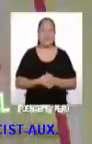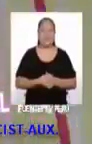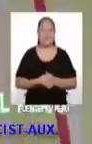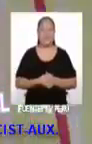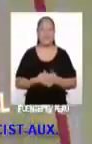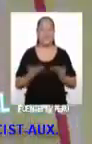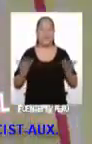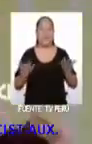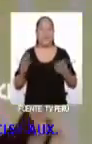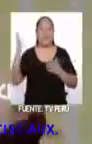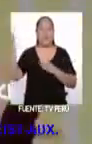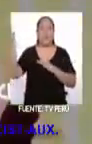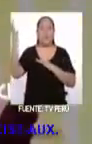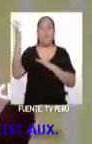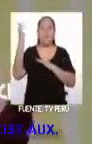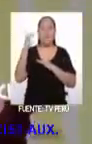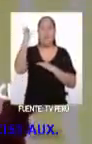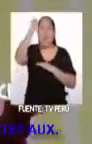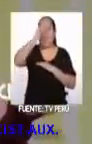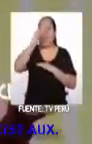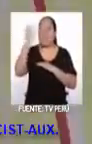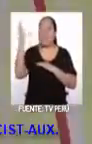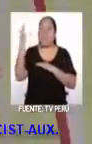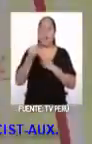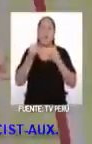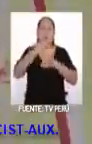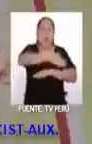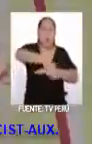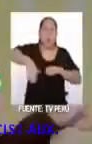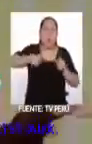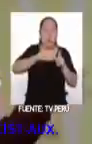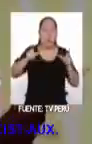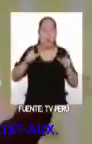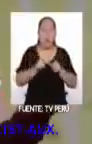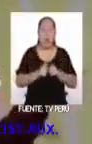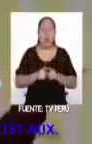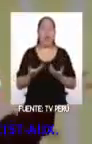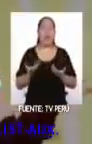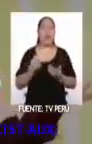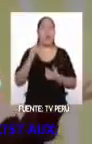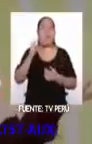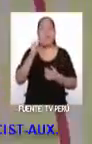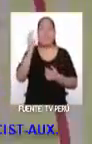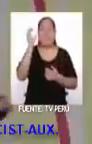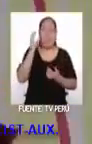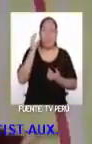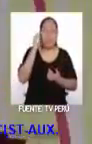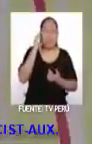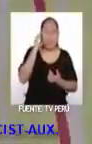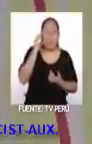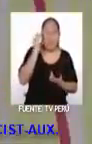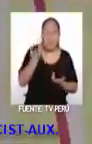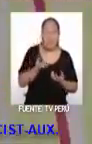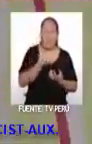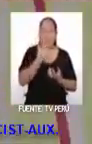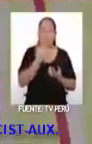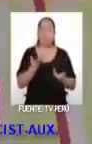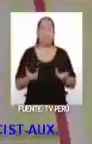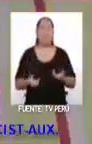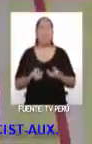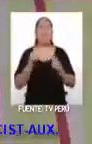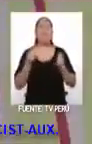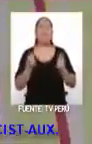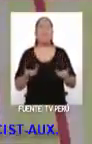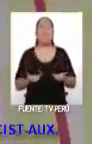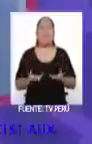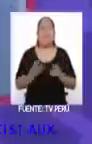Migración asiática en el Perú. ¿Por qué existe un barrio chino? ¿Qué es el K-pop? ¿Por qué hay tantos chifas? Todo esto, chicos, llegó gracias a